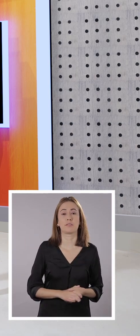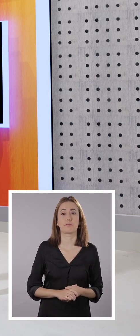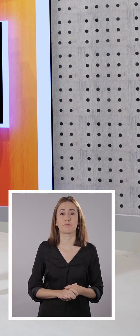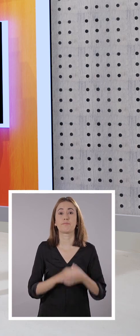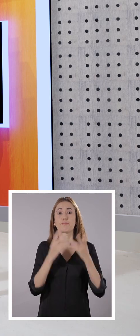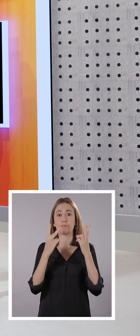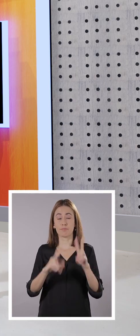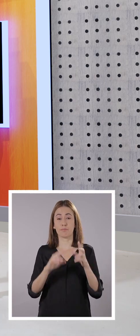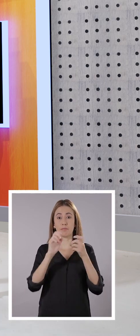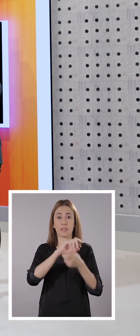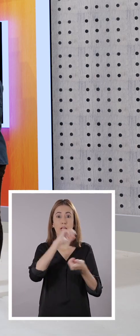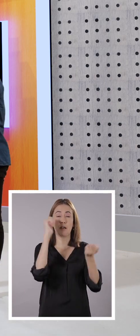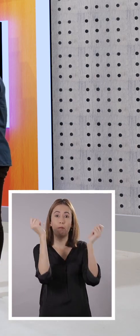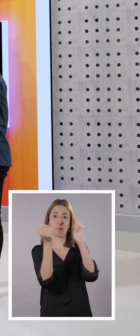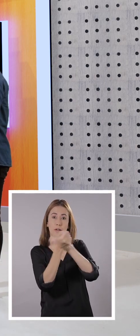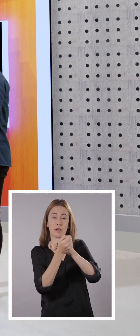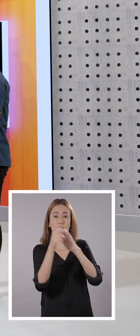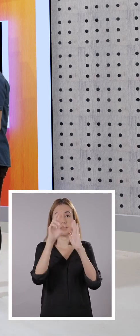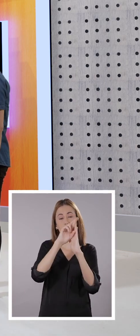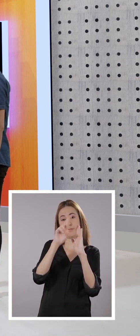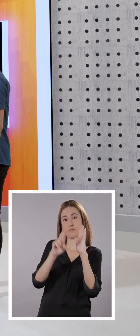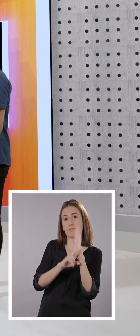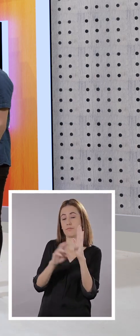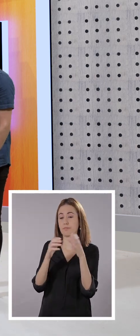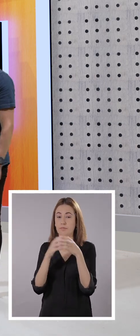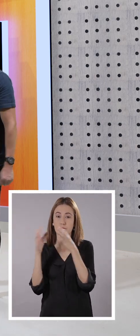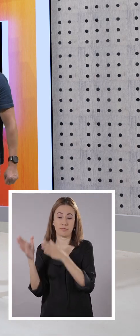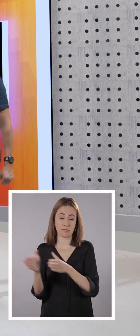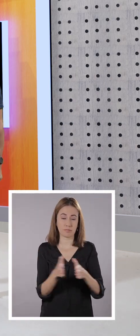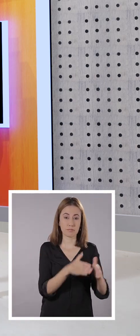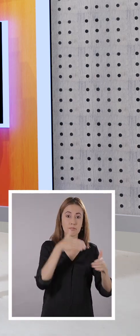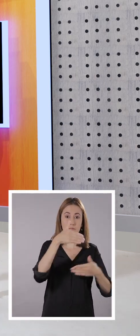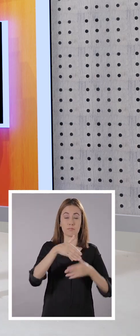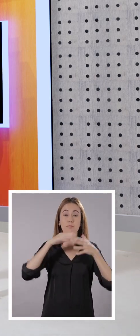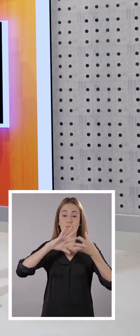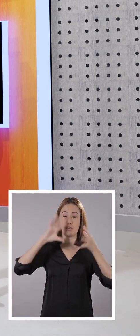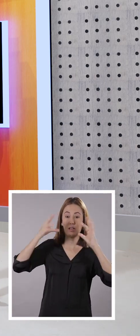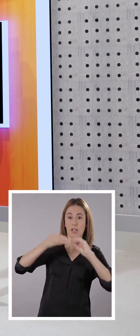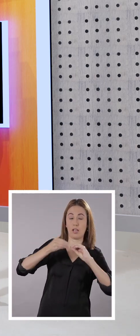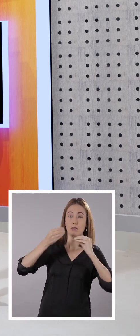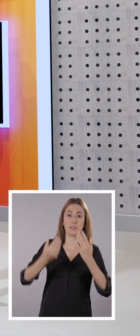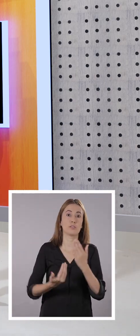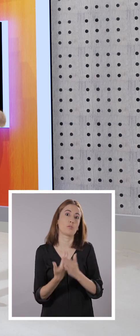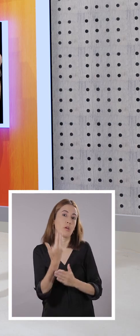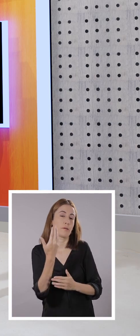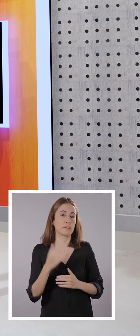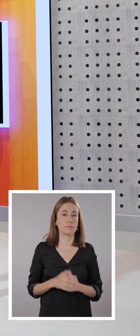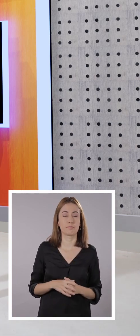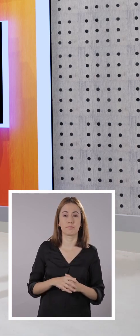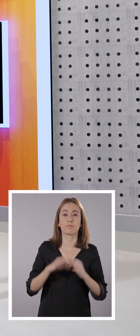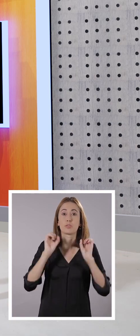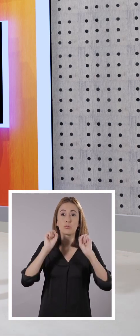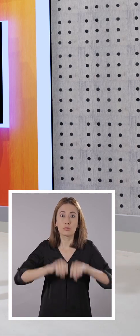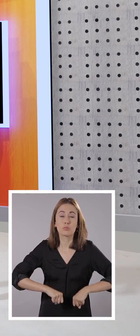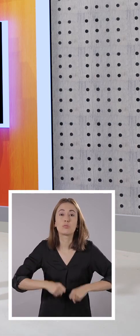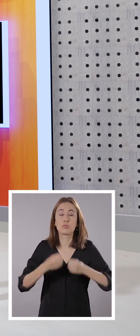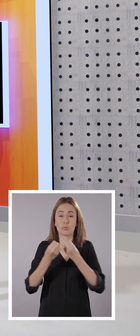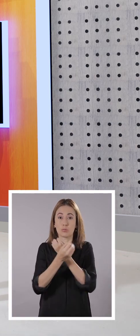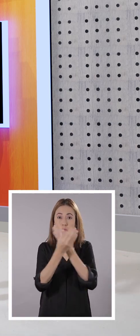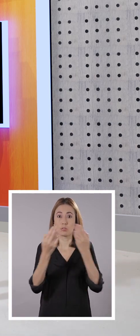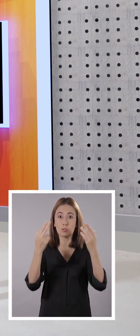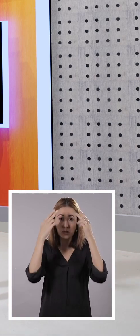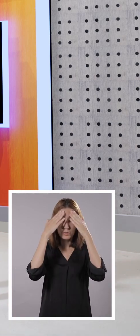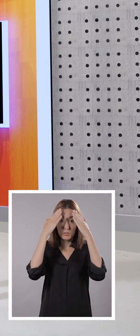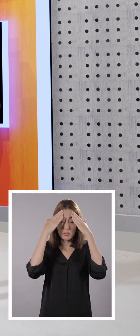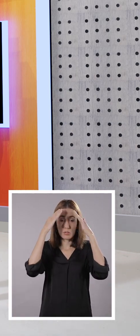Exactamente. Y podemos cambiar muchas reglas de juegos para adaptarlas a nuestra nueva modalidad. Así es, y no te olvides tomar nota